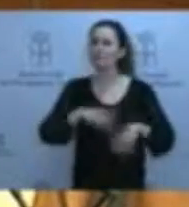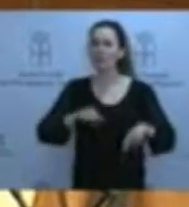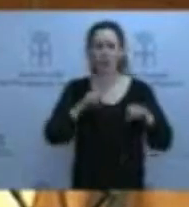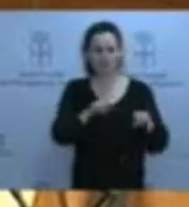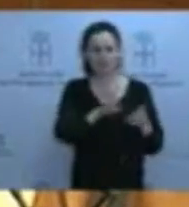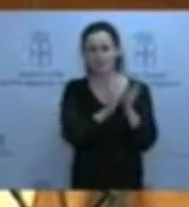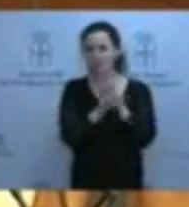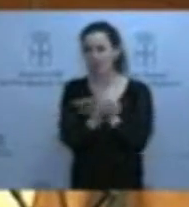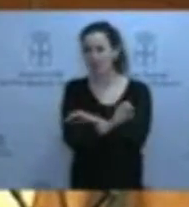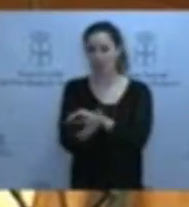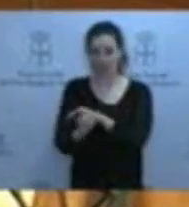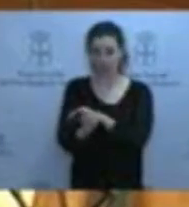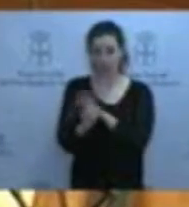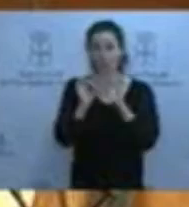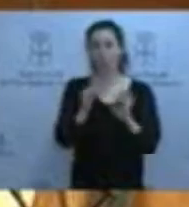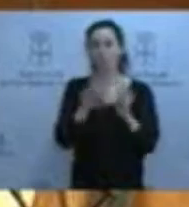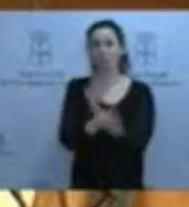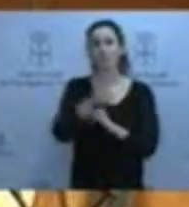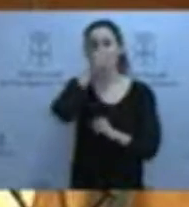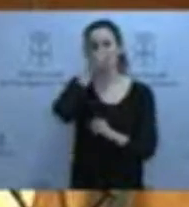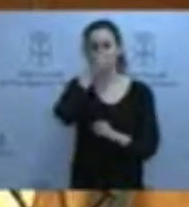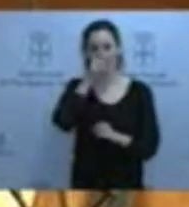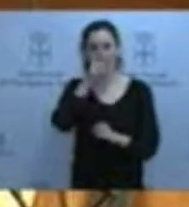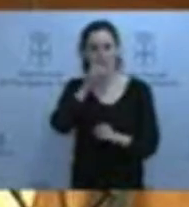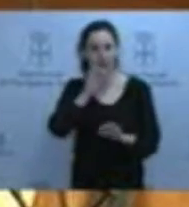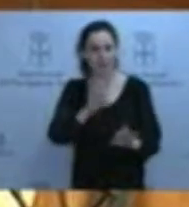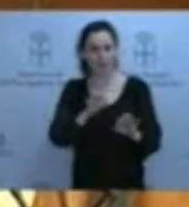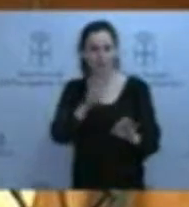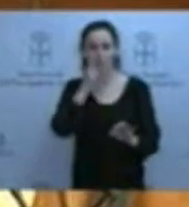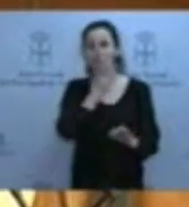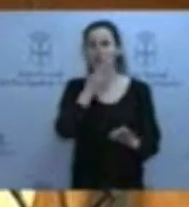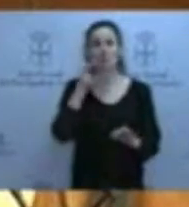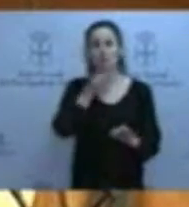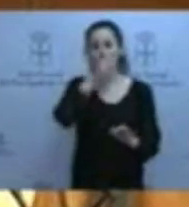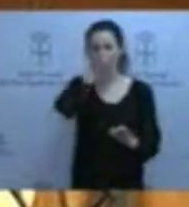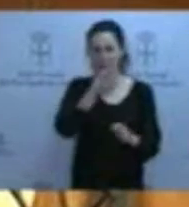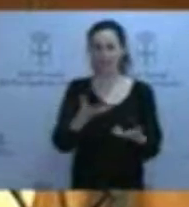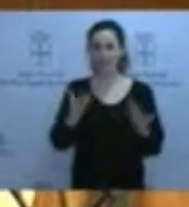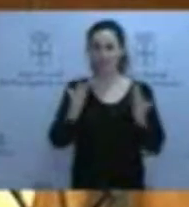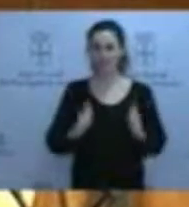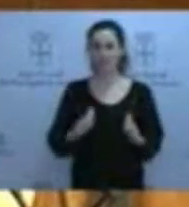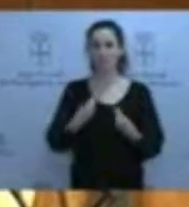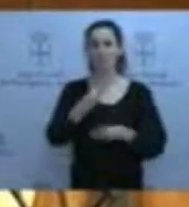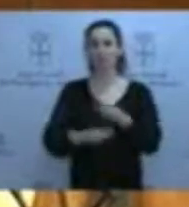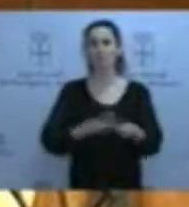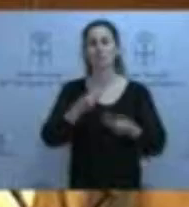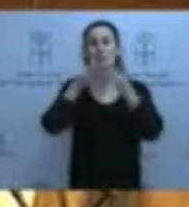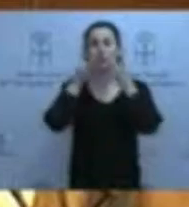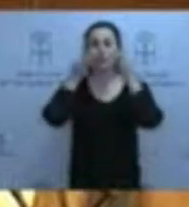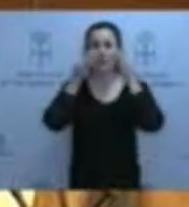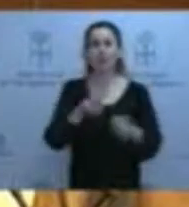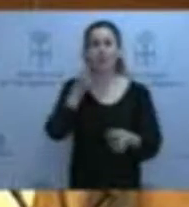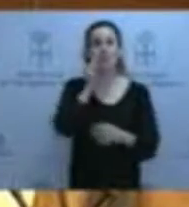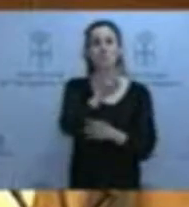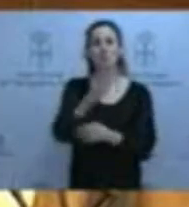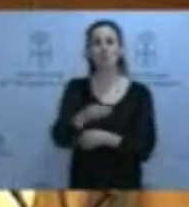cambia. Han sido gobiernos socialistas y ha sido el compromiso político socialista el que ha hecho realidad que el Museo del Calamar